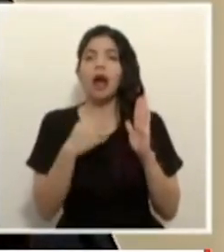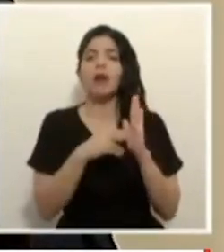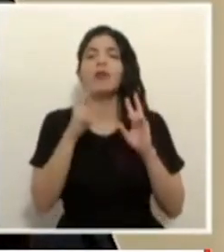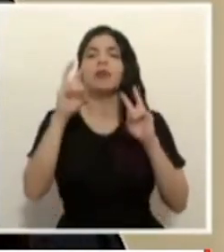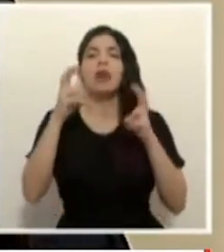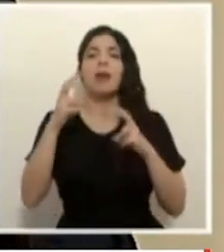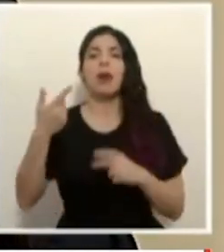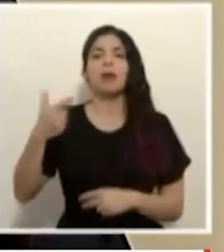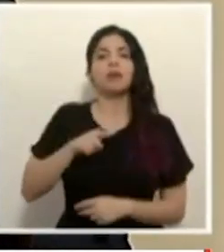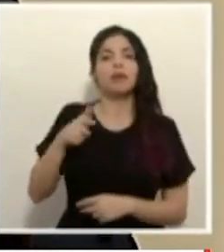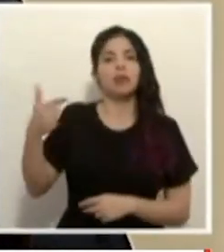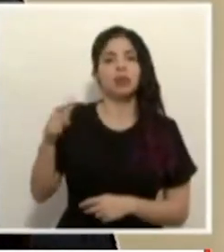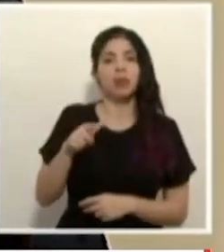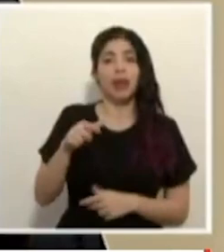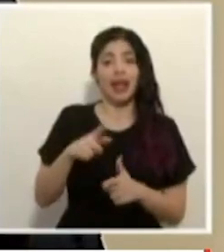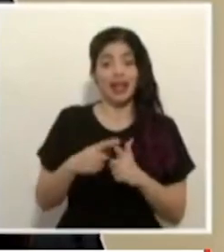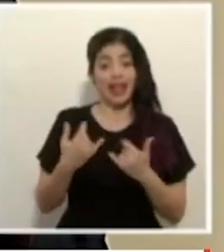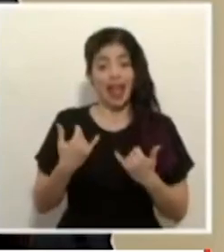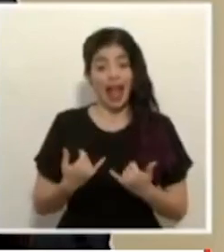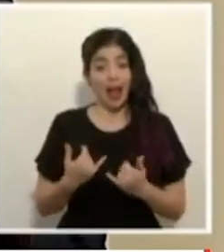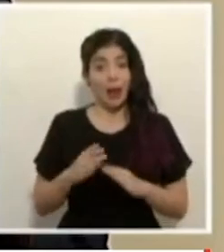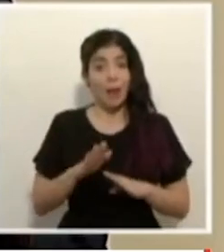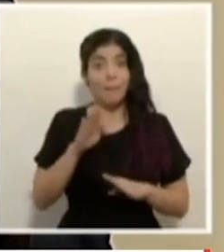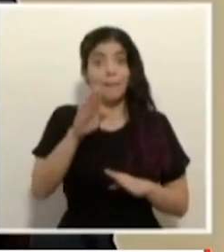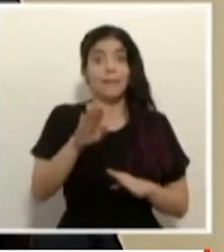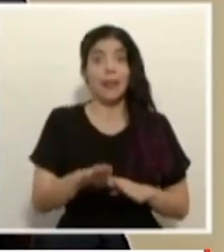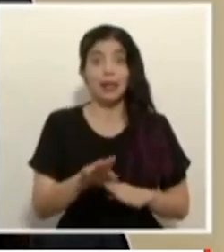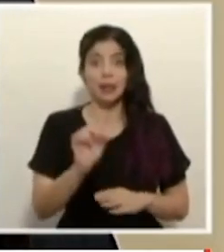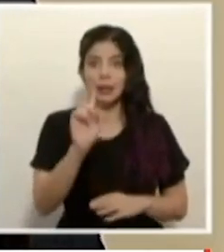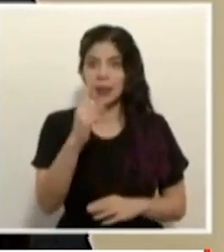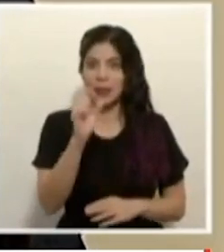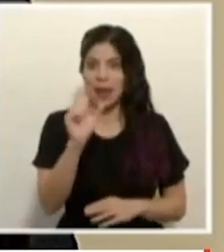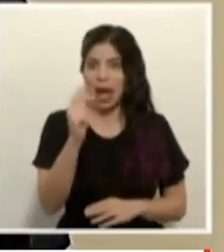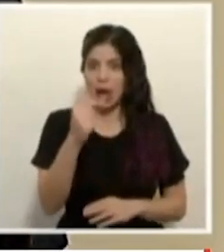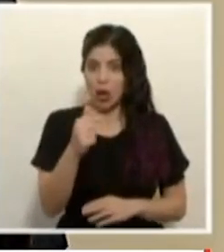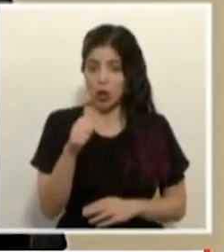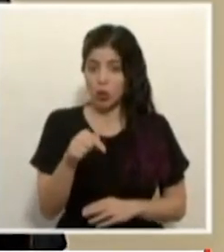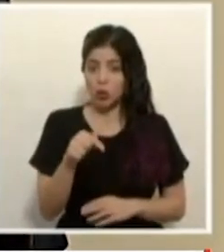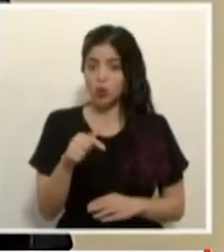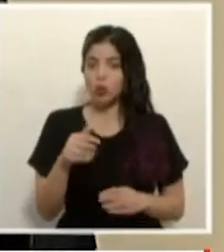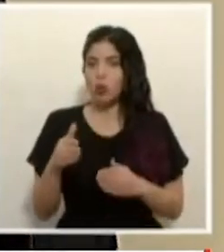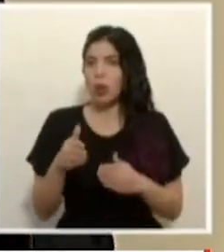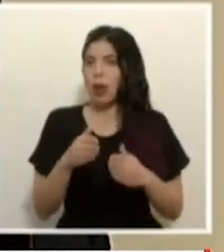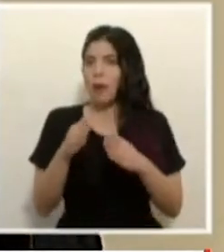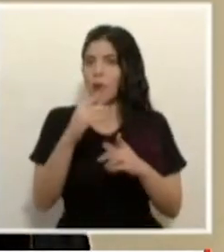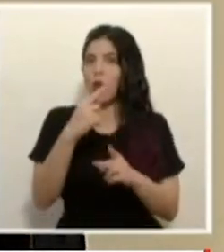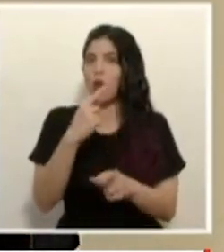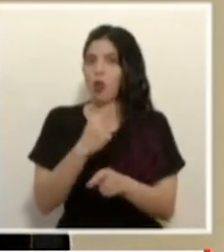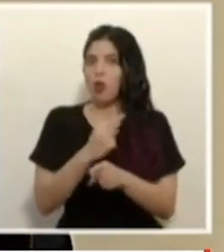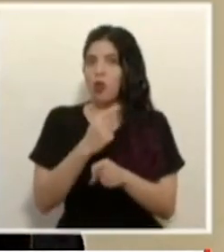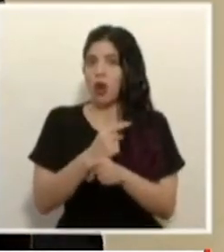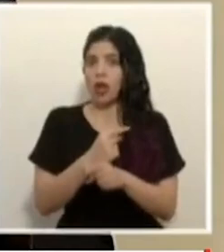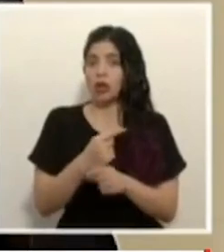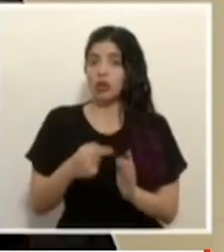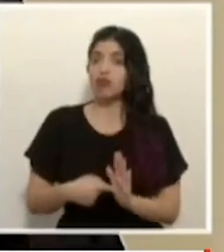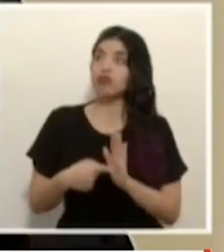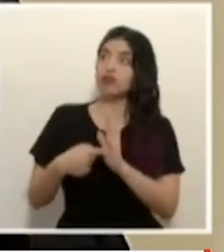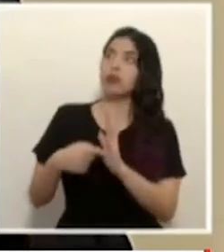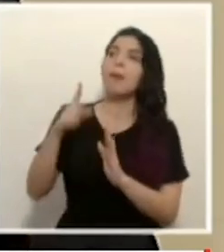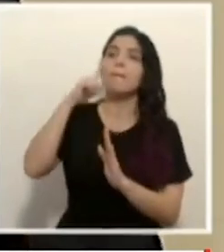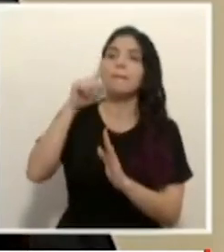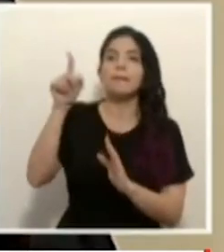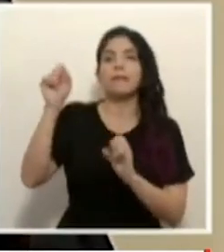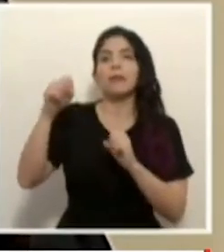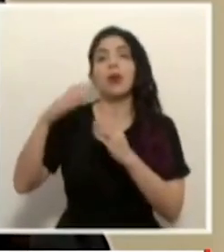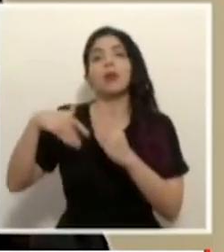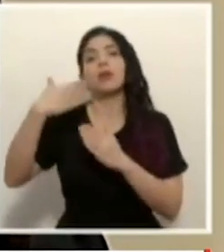por lo tanto este paso que estamos dando hoy al primero de agosto va en la dirección correcta de lograr que costa rica sea incluida en esa lista